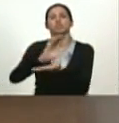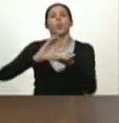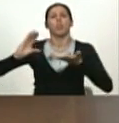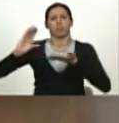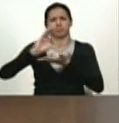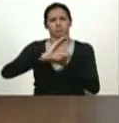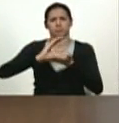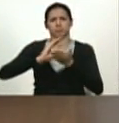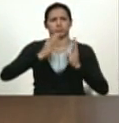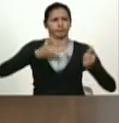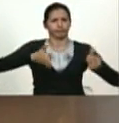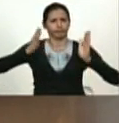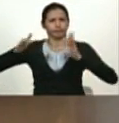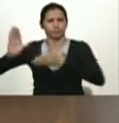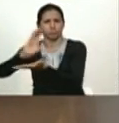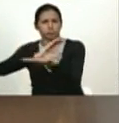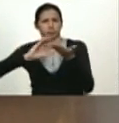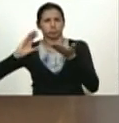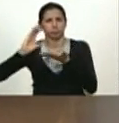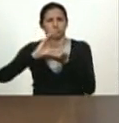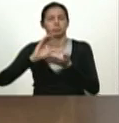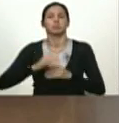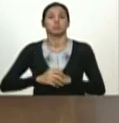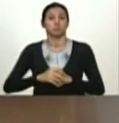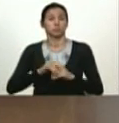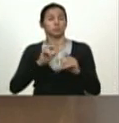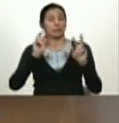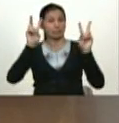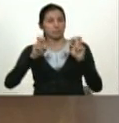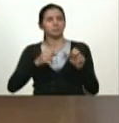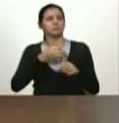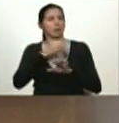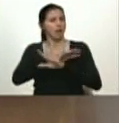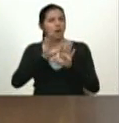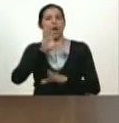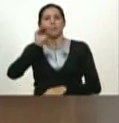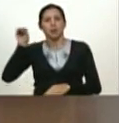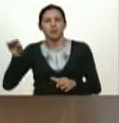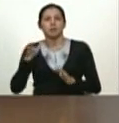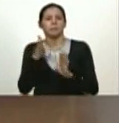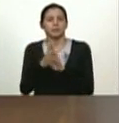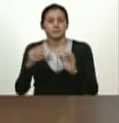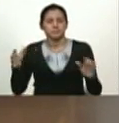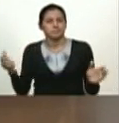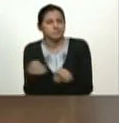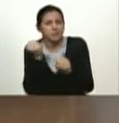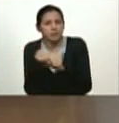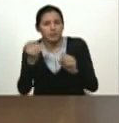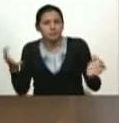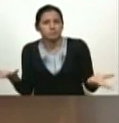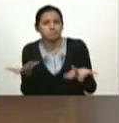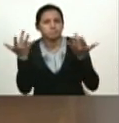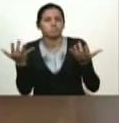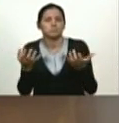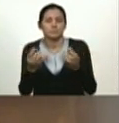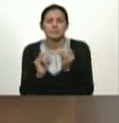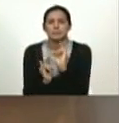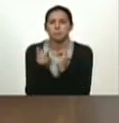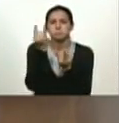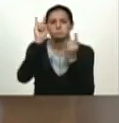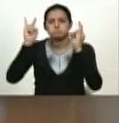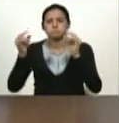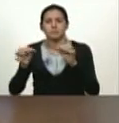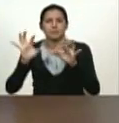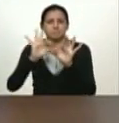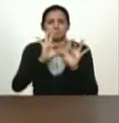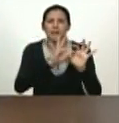he hablado bastante de este tema para desarrollar todas las técnicas organopónicas y más para hacer una gran alianza